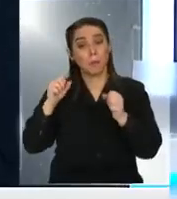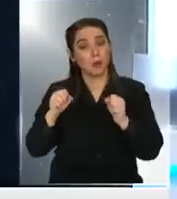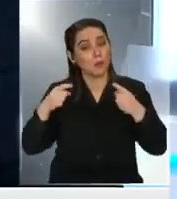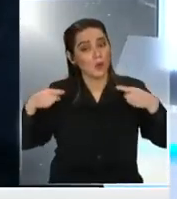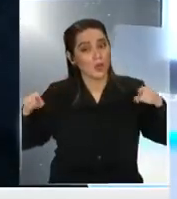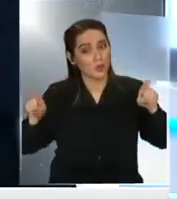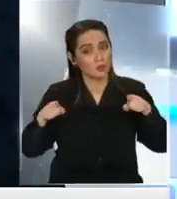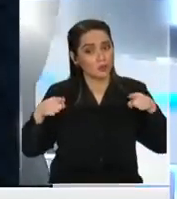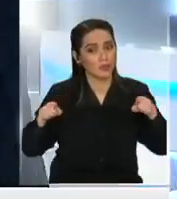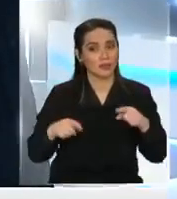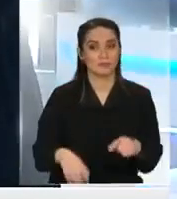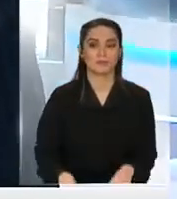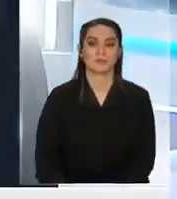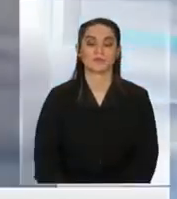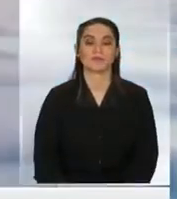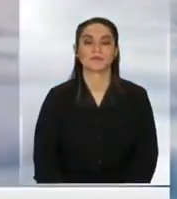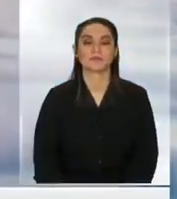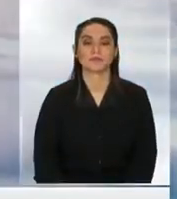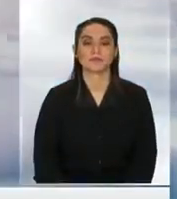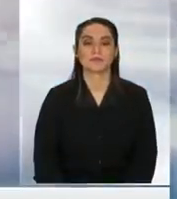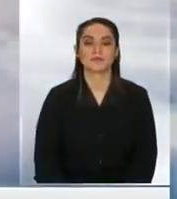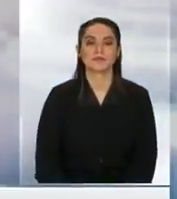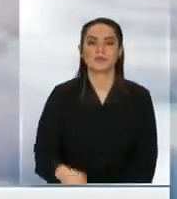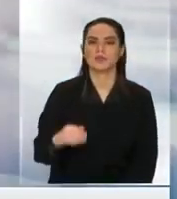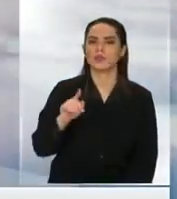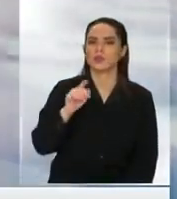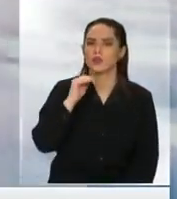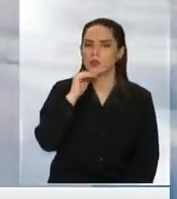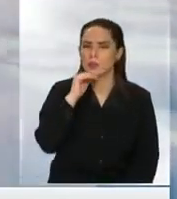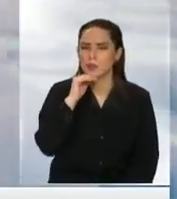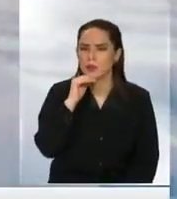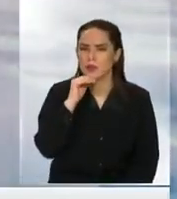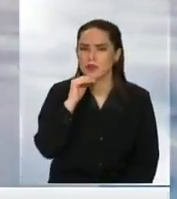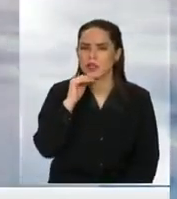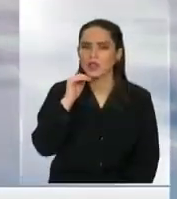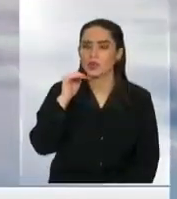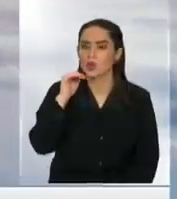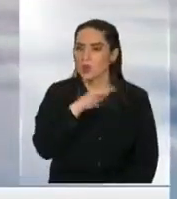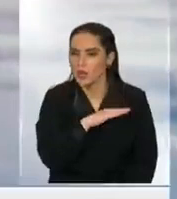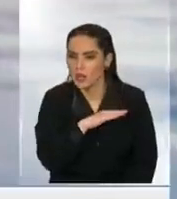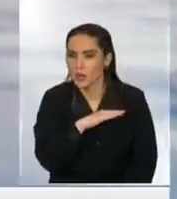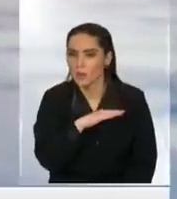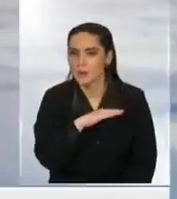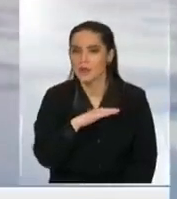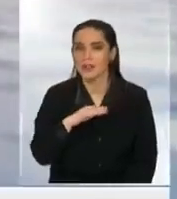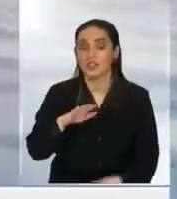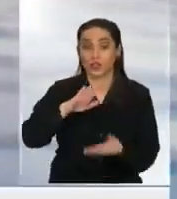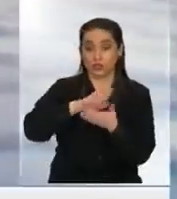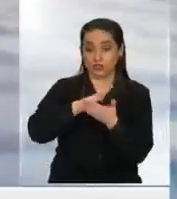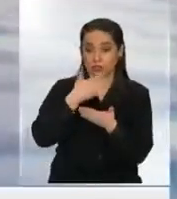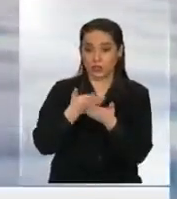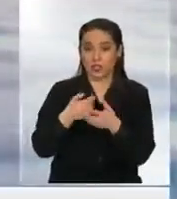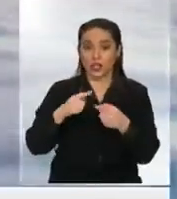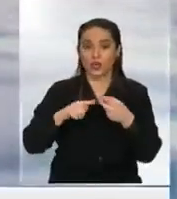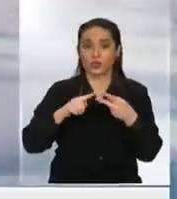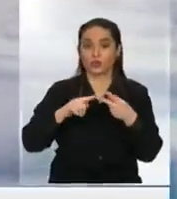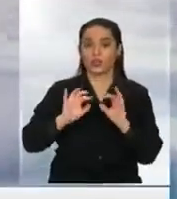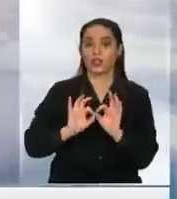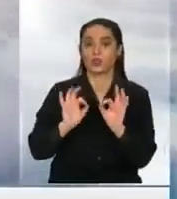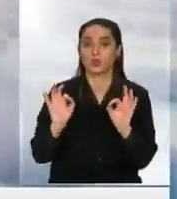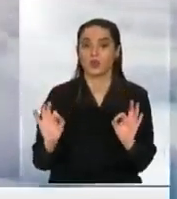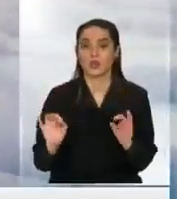Valentín Trujillo? En lo inmediato. No es 20 años más. En lo inmediato. Salud, educación,